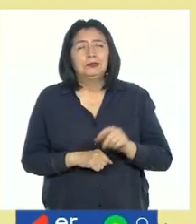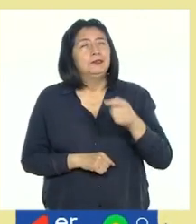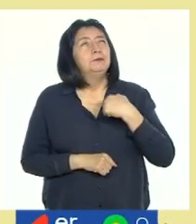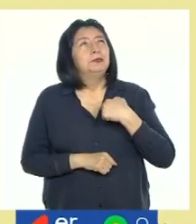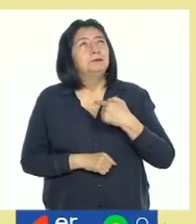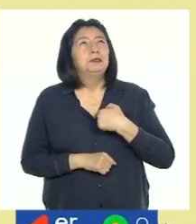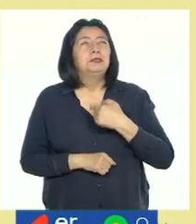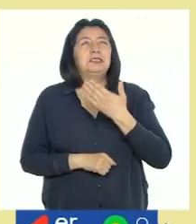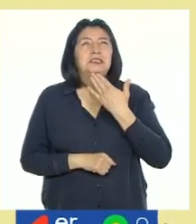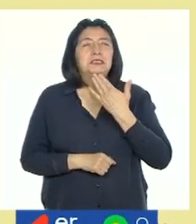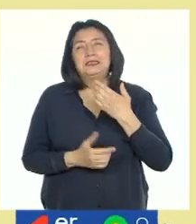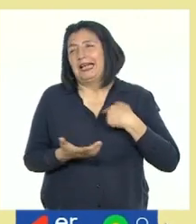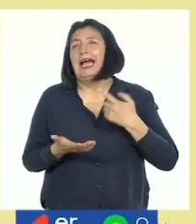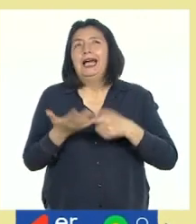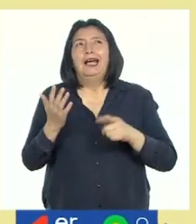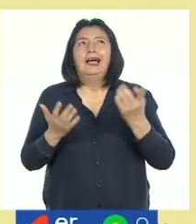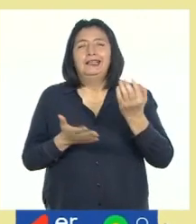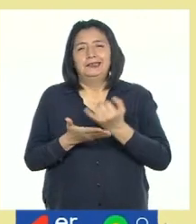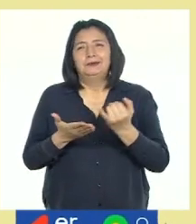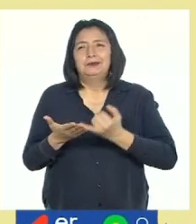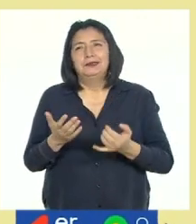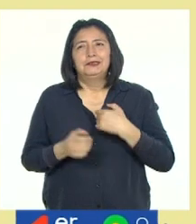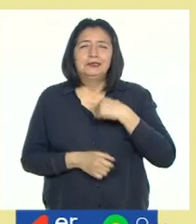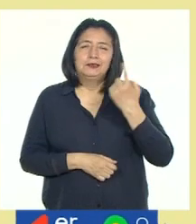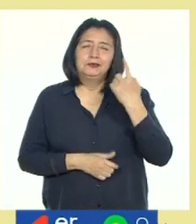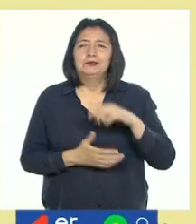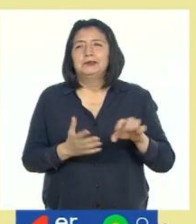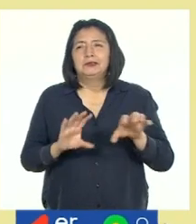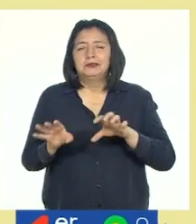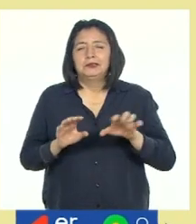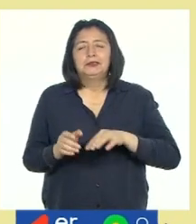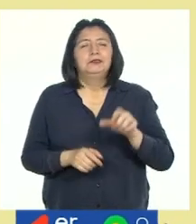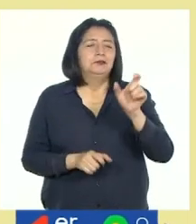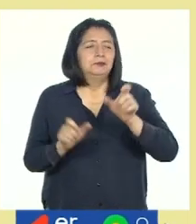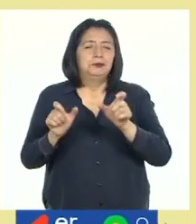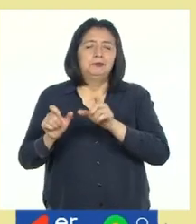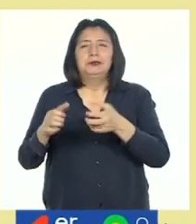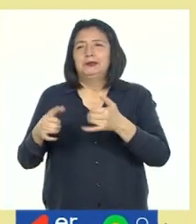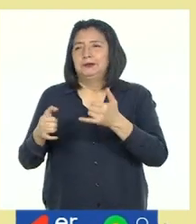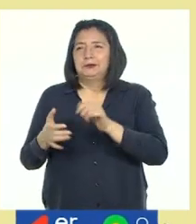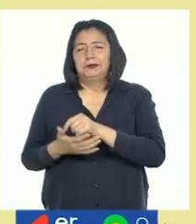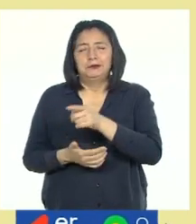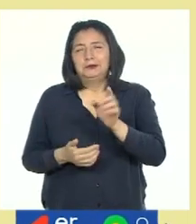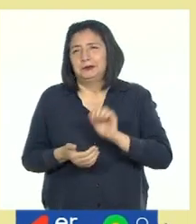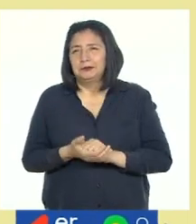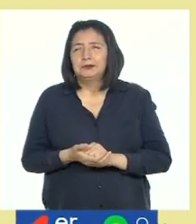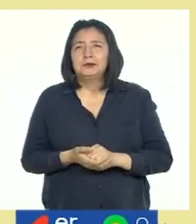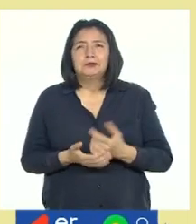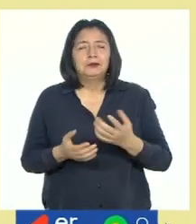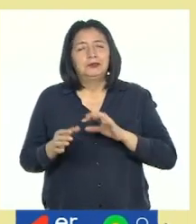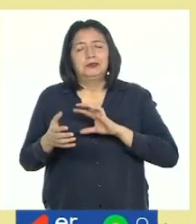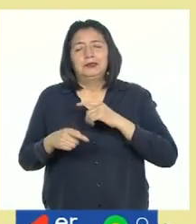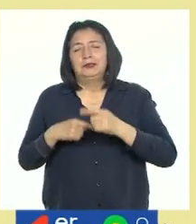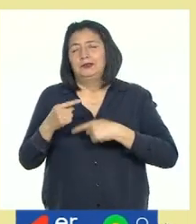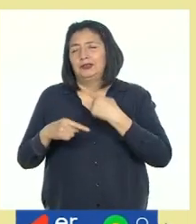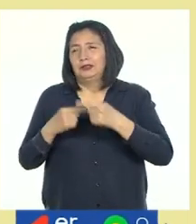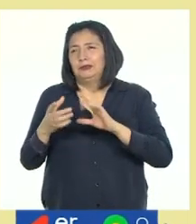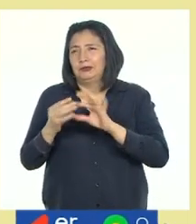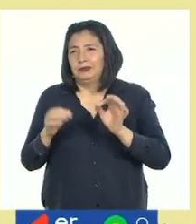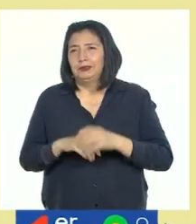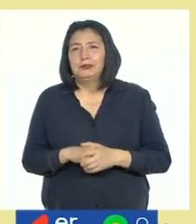eso para mí es dibujar. Así que hice unos personajes para jugar con ellos narrando historias.